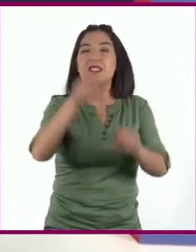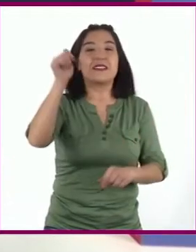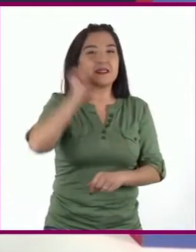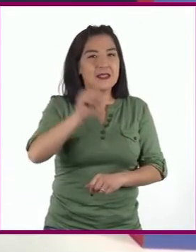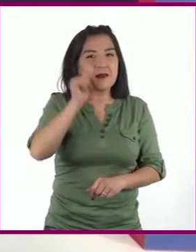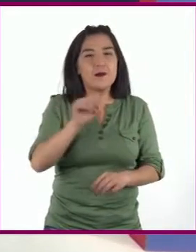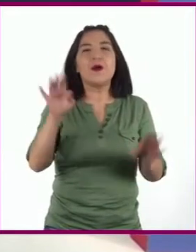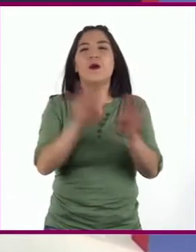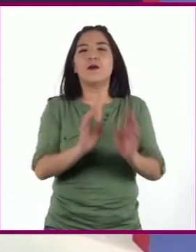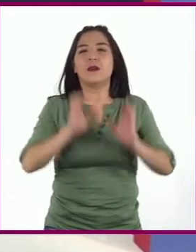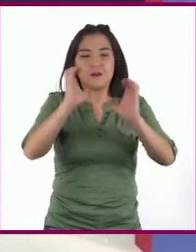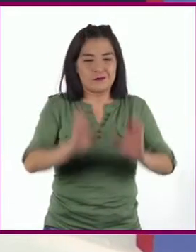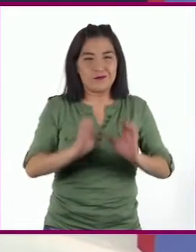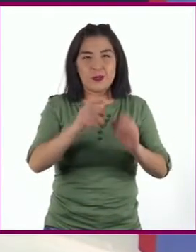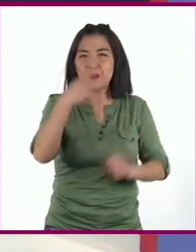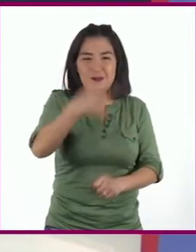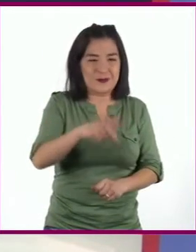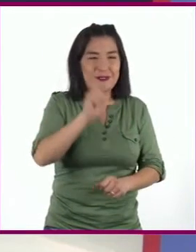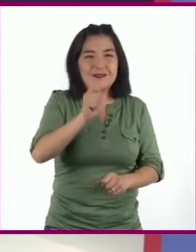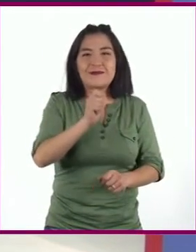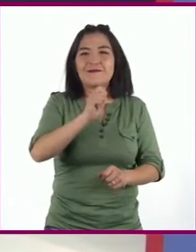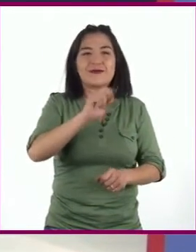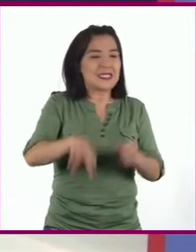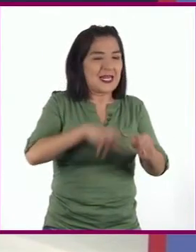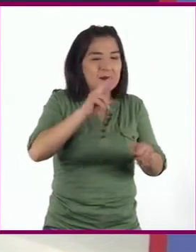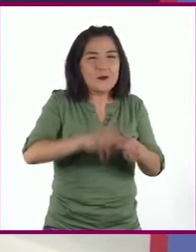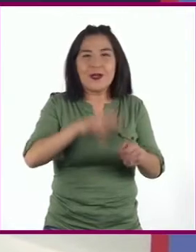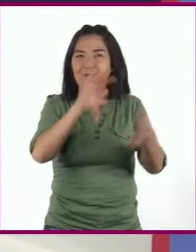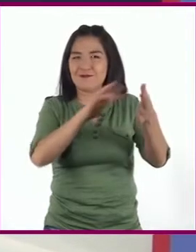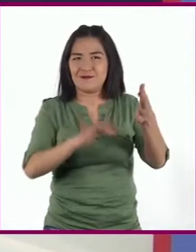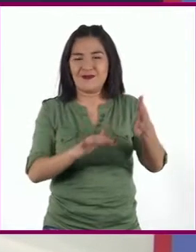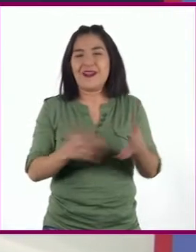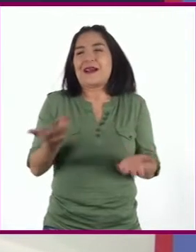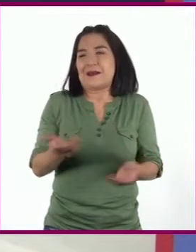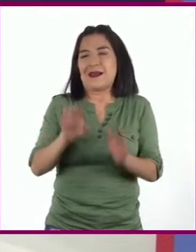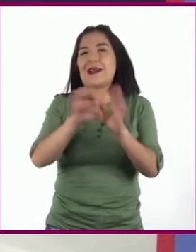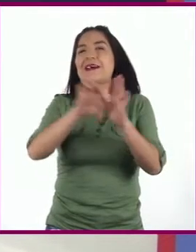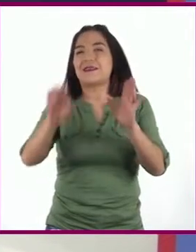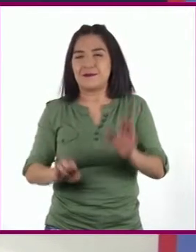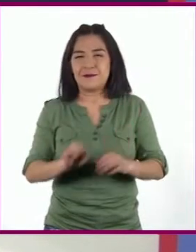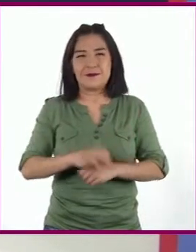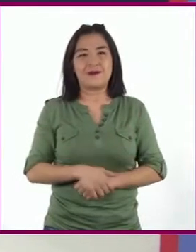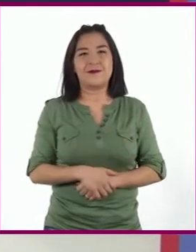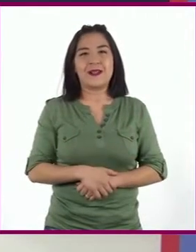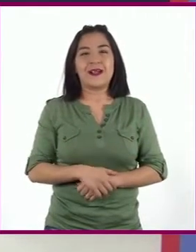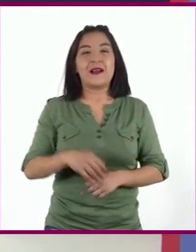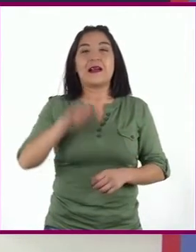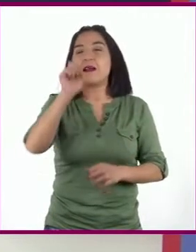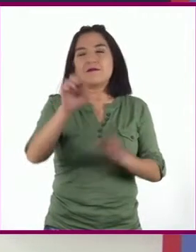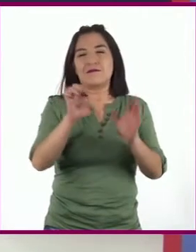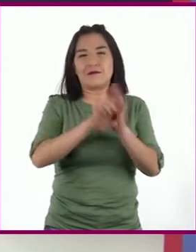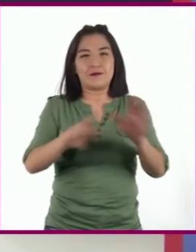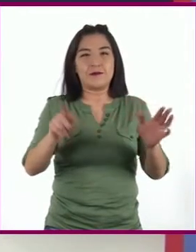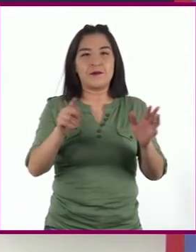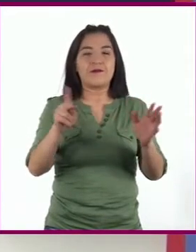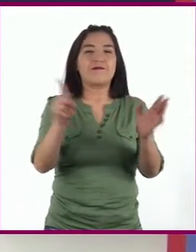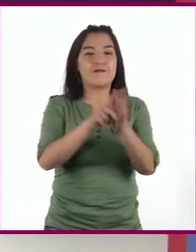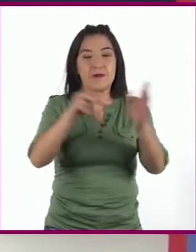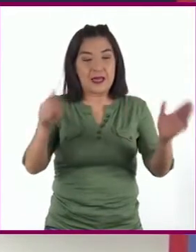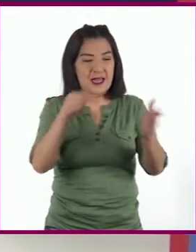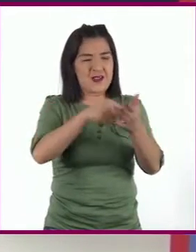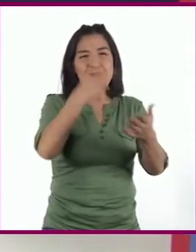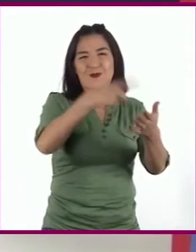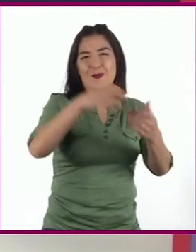prevalecerá la naturaleza de un texto. Es decir, en un artículo de opinión, por ejemplo, podremos